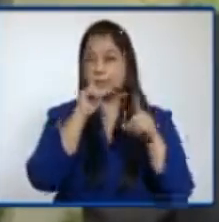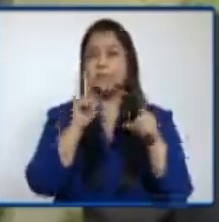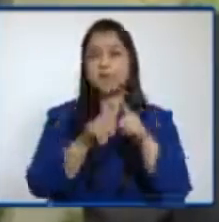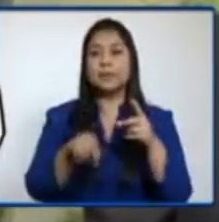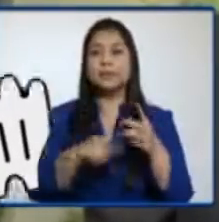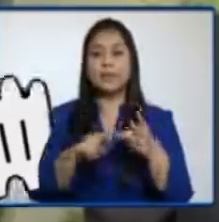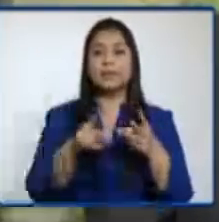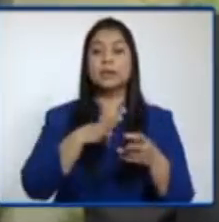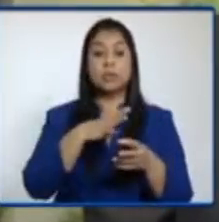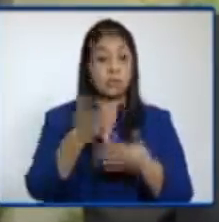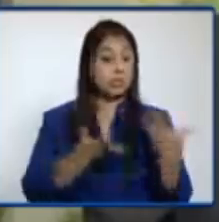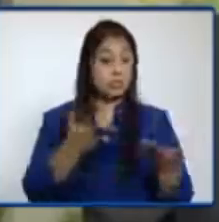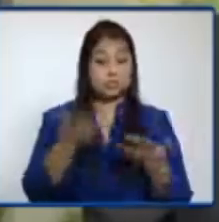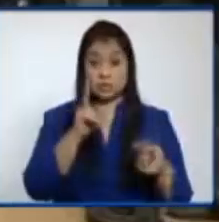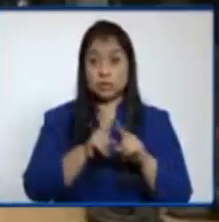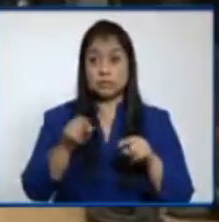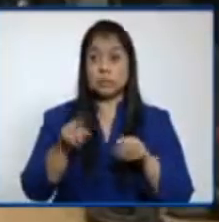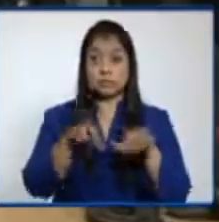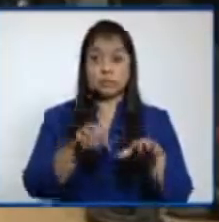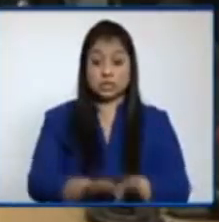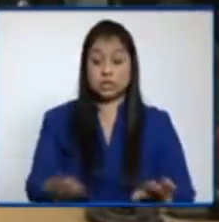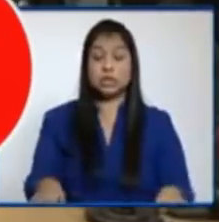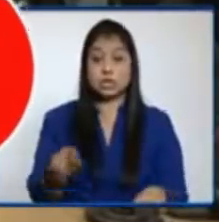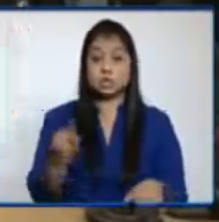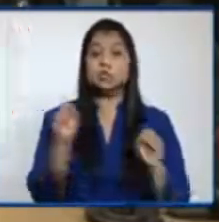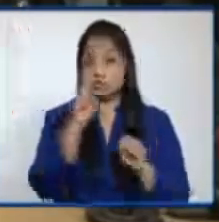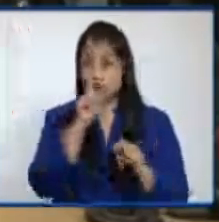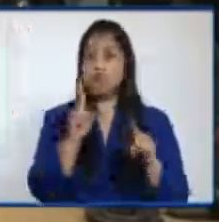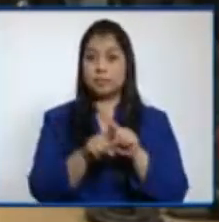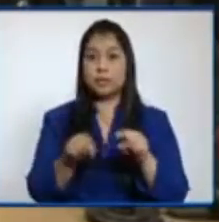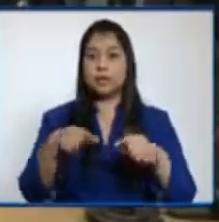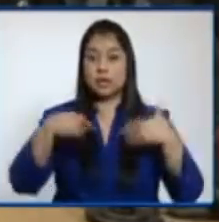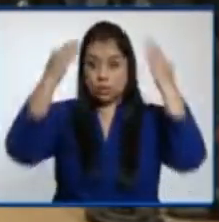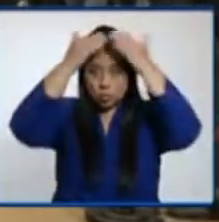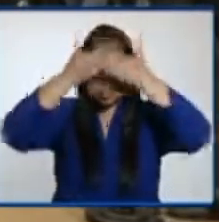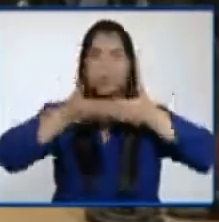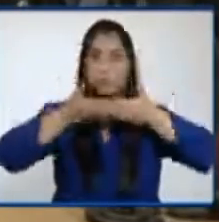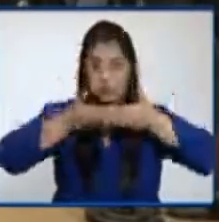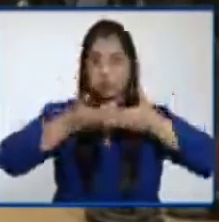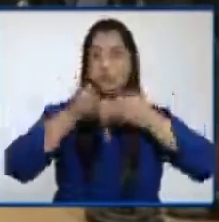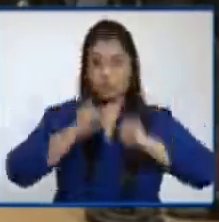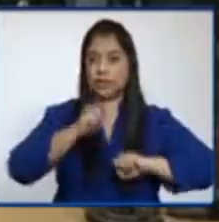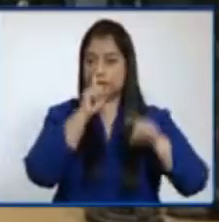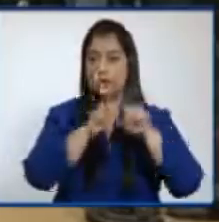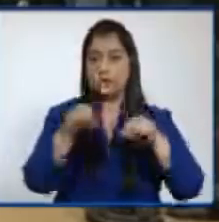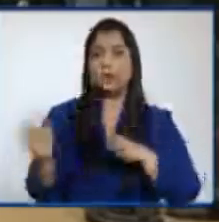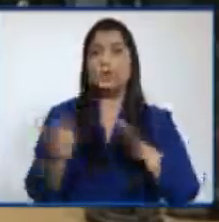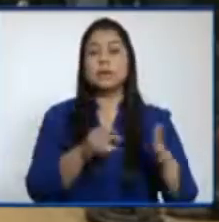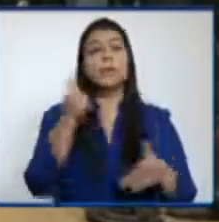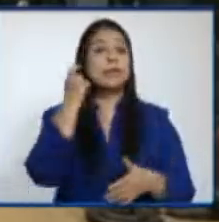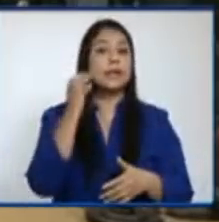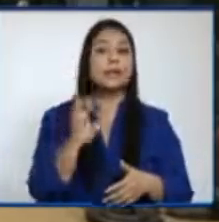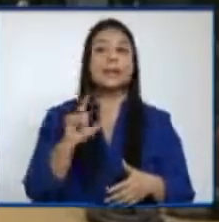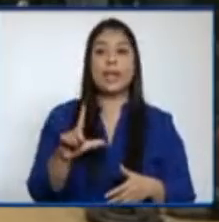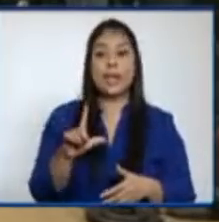como tienen atención al público, en este caso el público son los niños, pues con los cobertores faciales y dotarlo de las estaciones de gel,